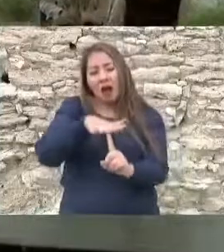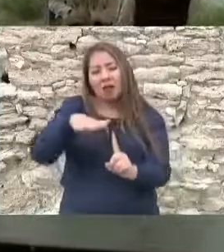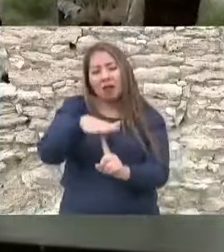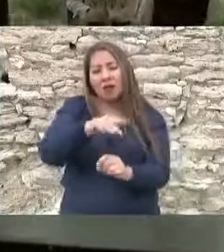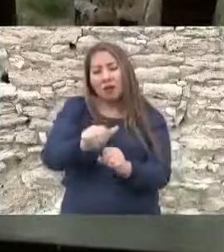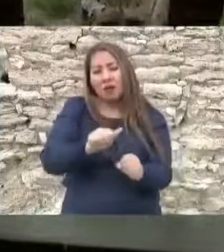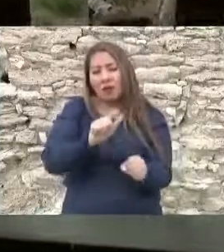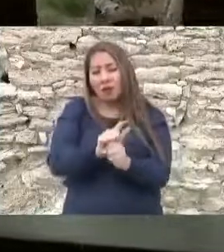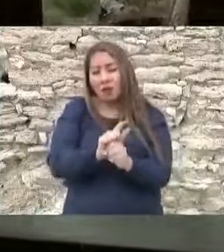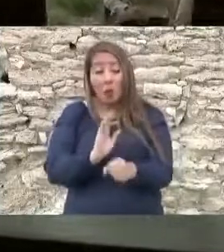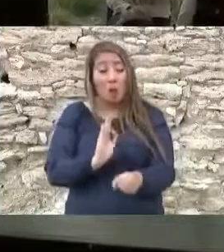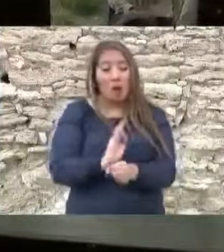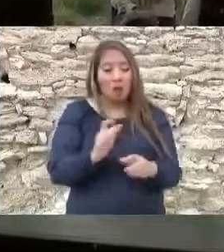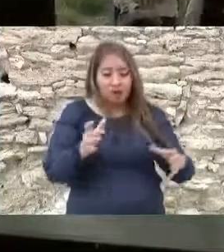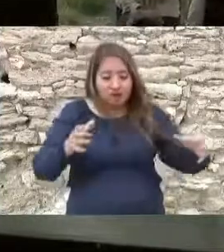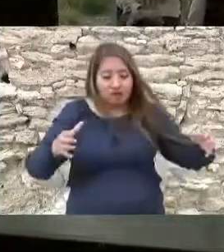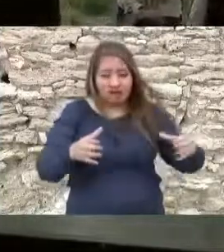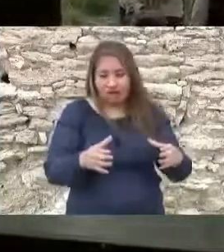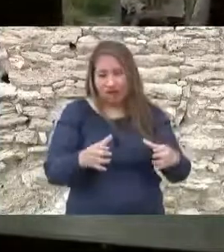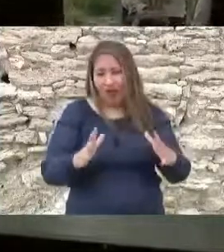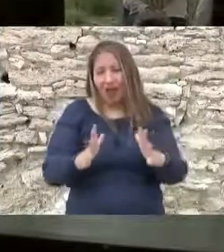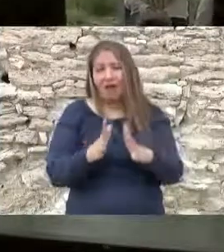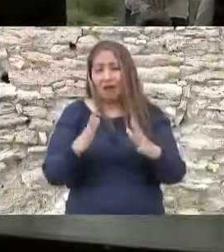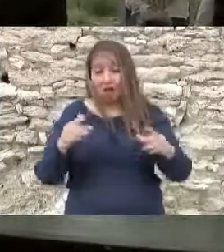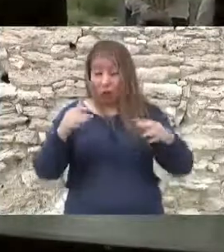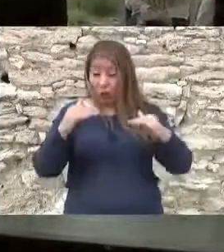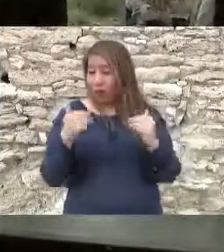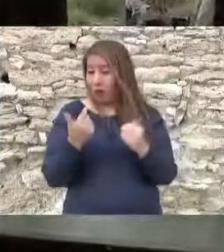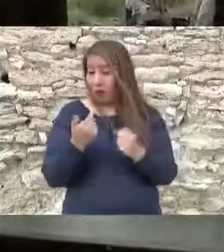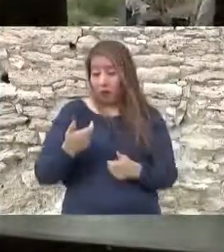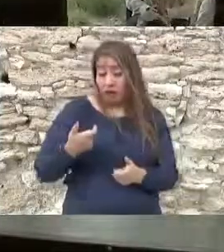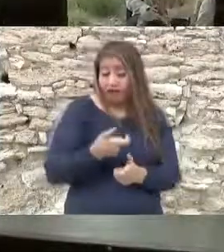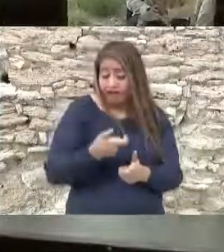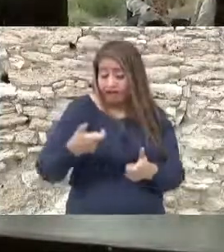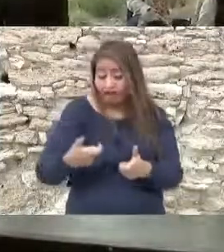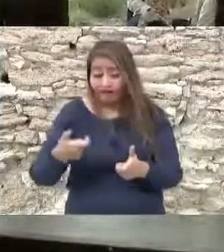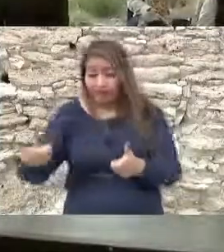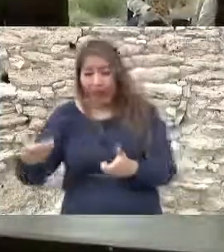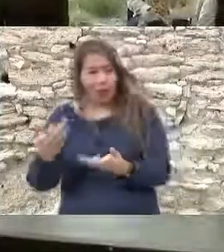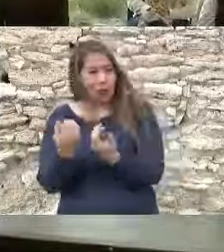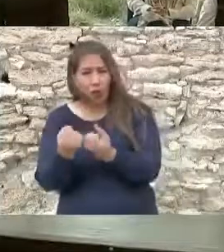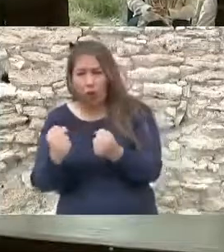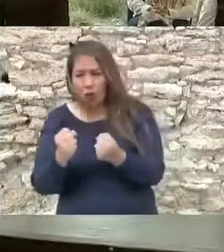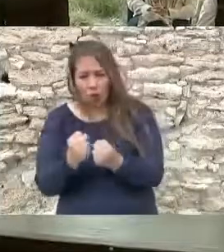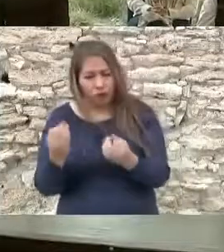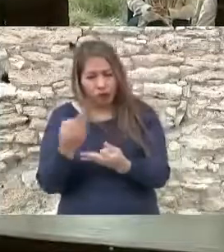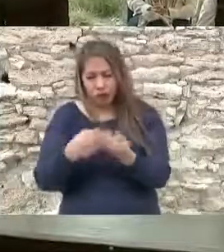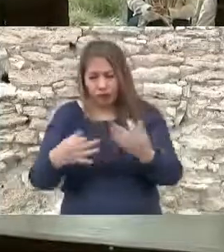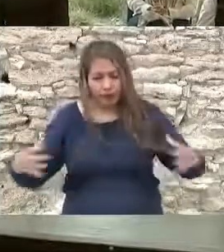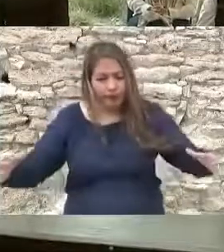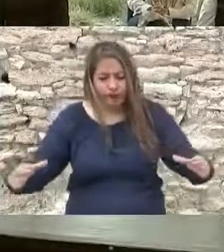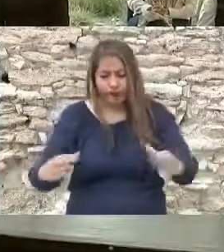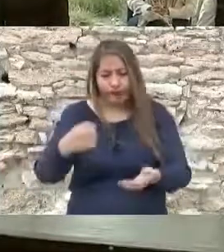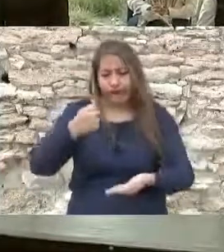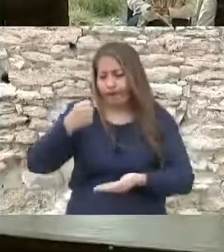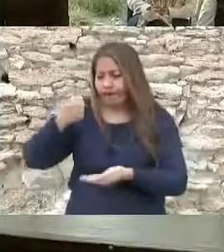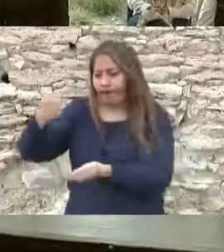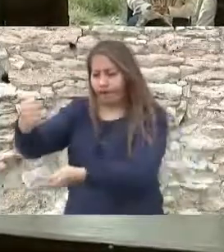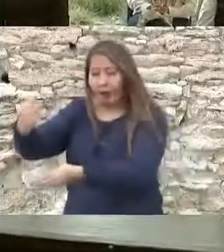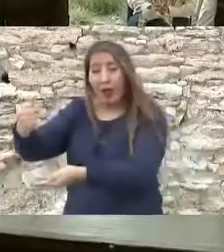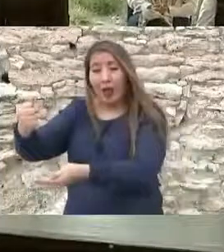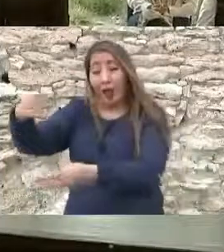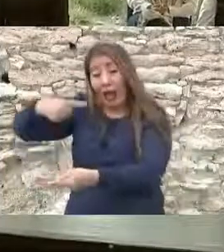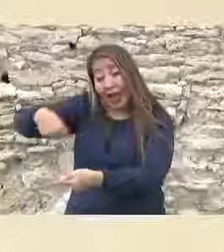Nos proponemos, con la participación de los tres órdenes de gobierno y de la sociedad civil organizada, fomentar las